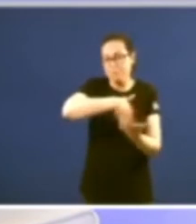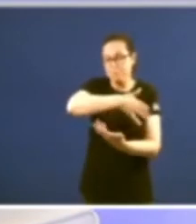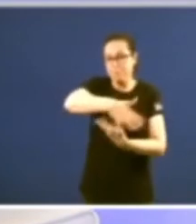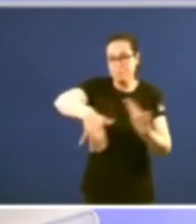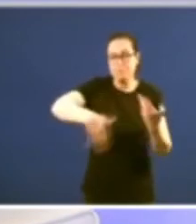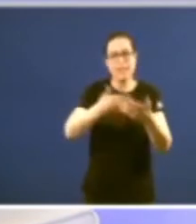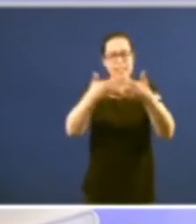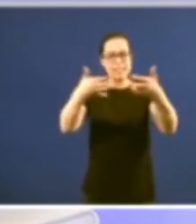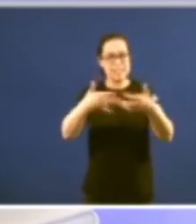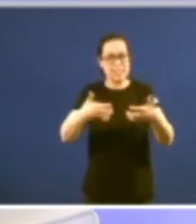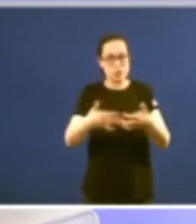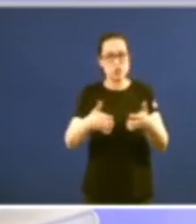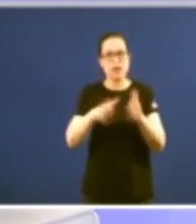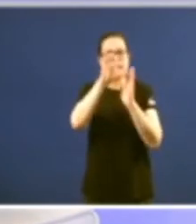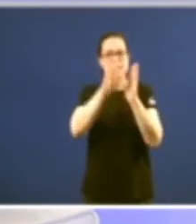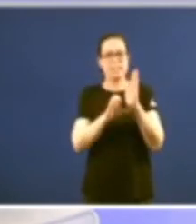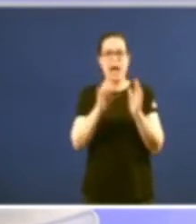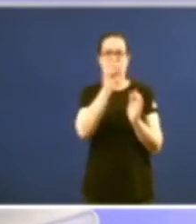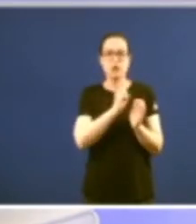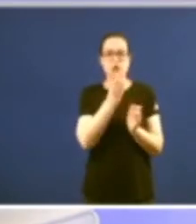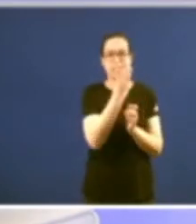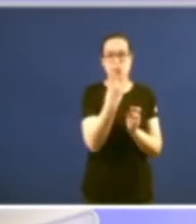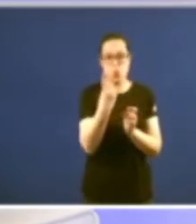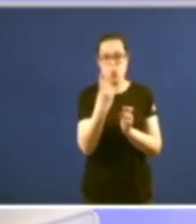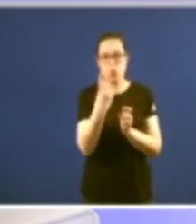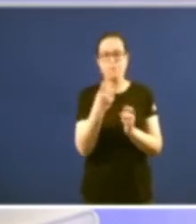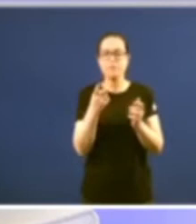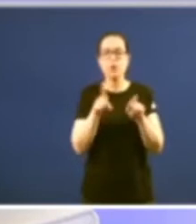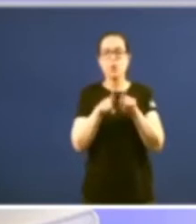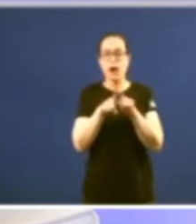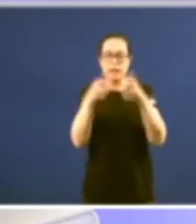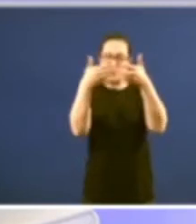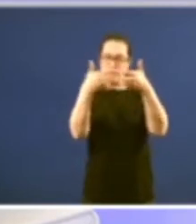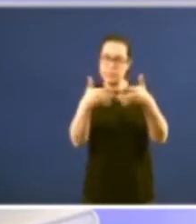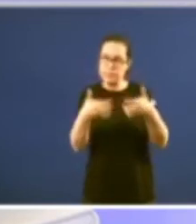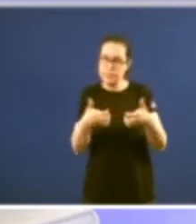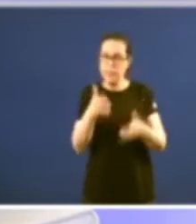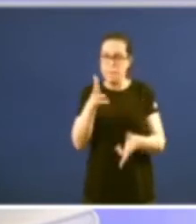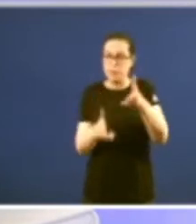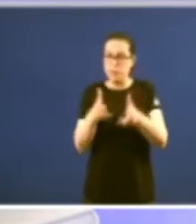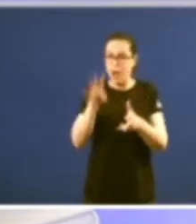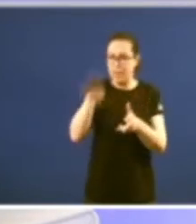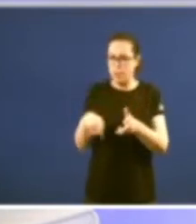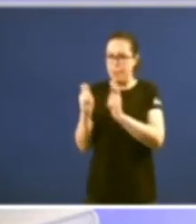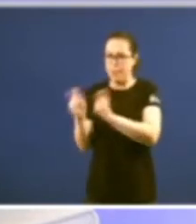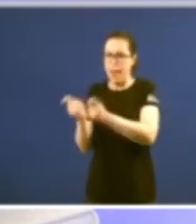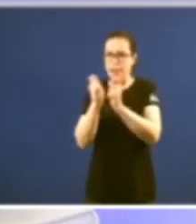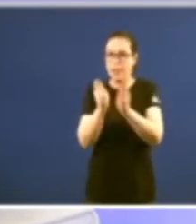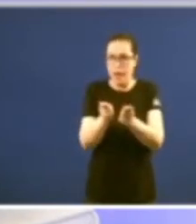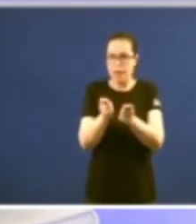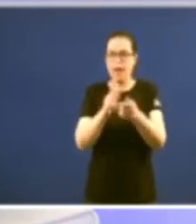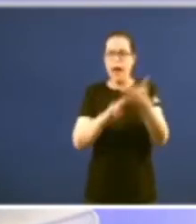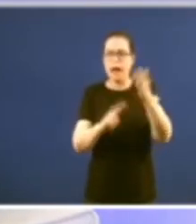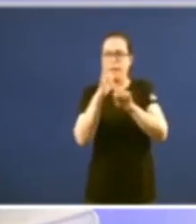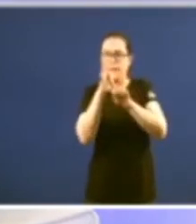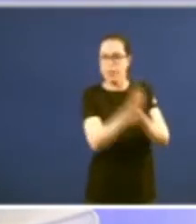estatutario do 31 o que se fixou foi buscar unha fórmula que permitira designar a Cataluña e País Vasco que non permiteu excluir a Galicia e é as